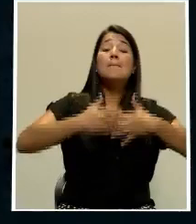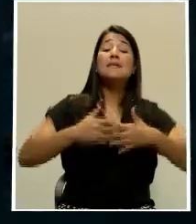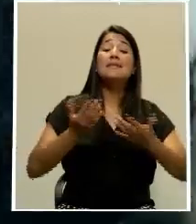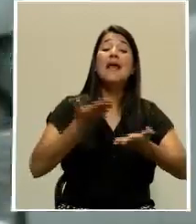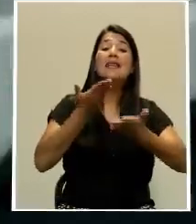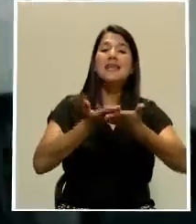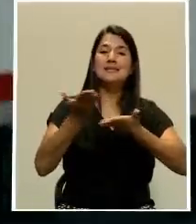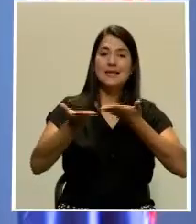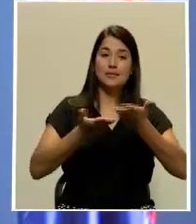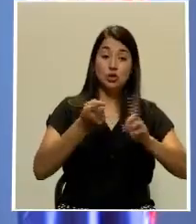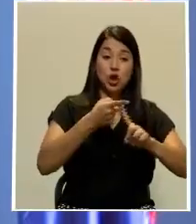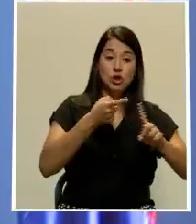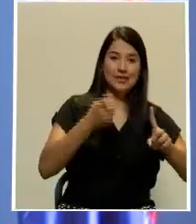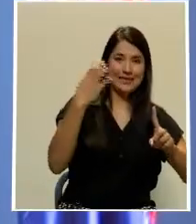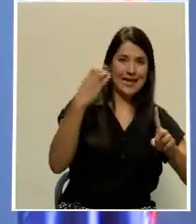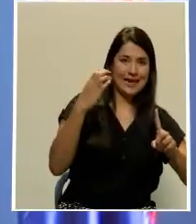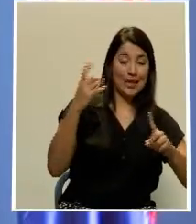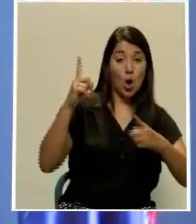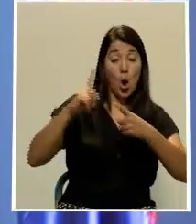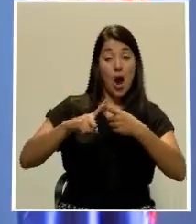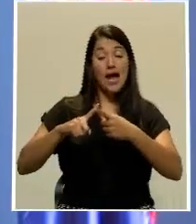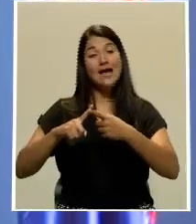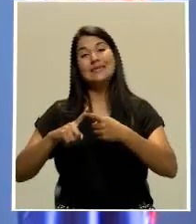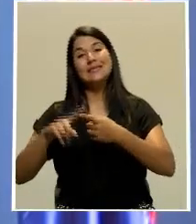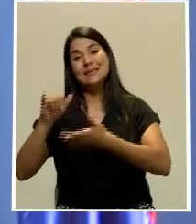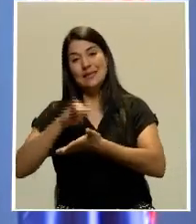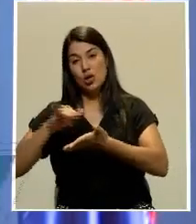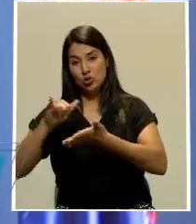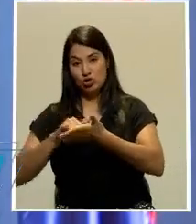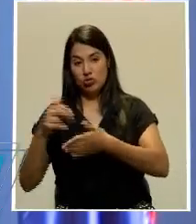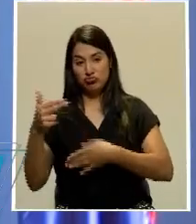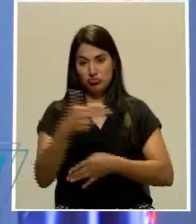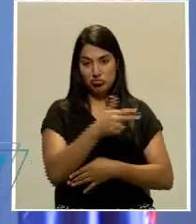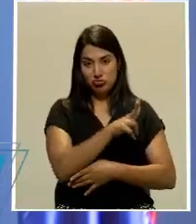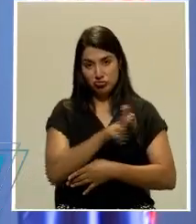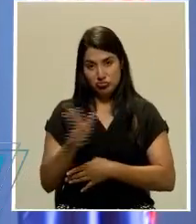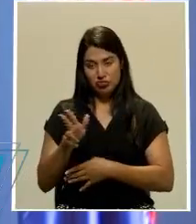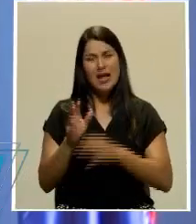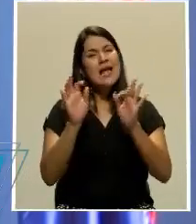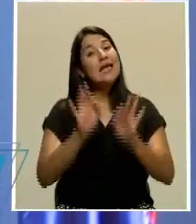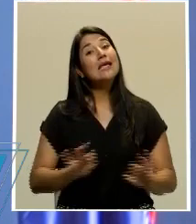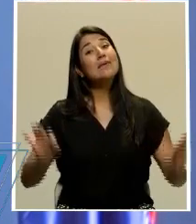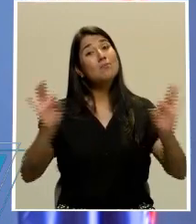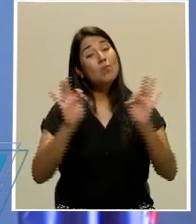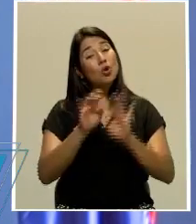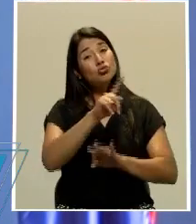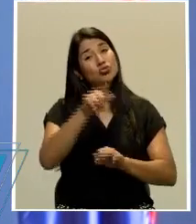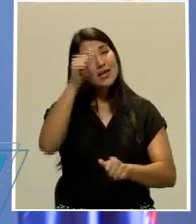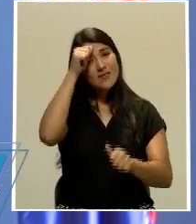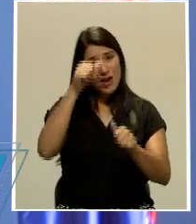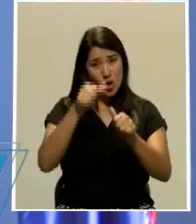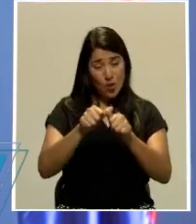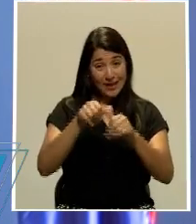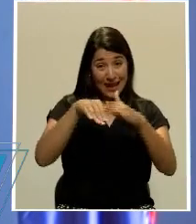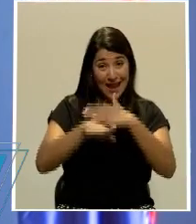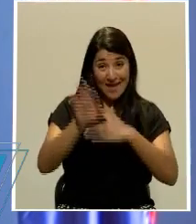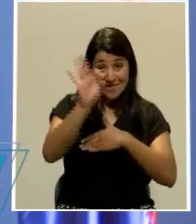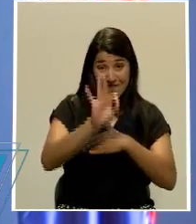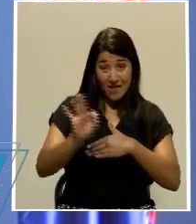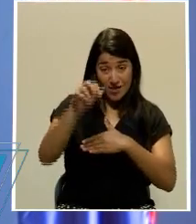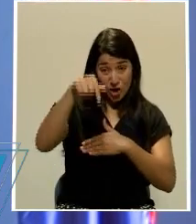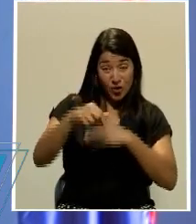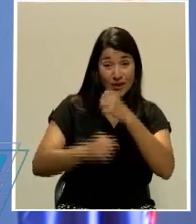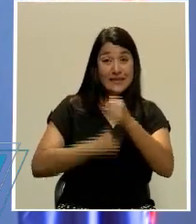y viceversa. Esto es importante porque, como recordarán, en febrero de este año, junto a varios ciudadanos